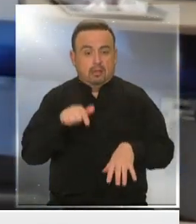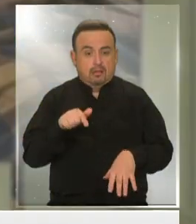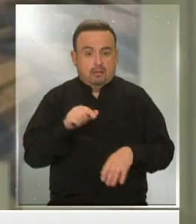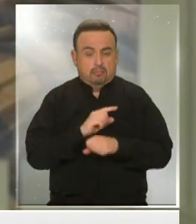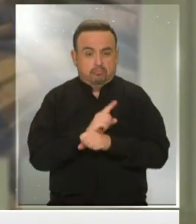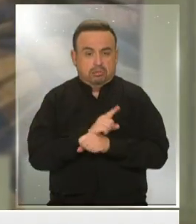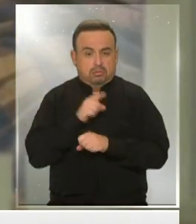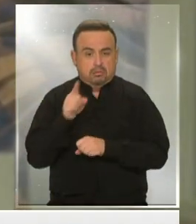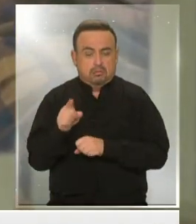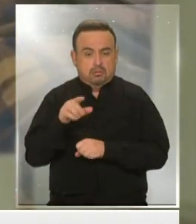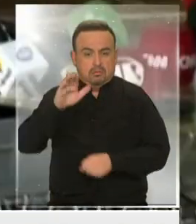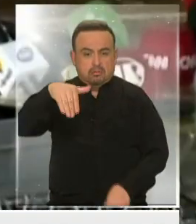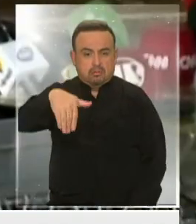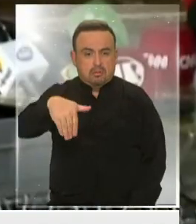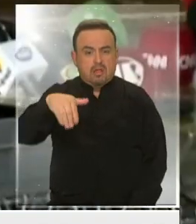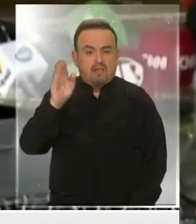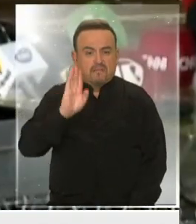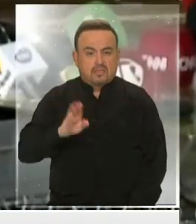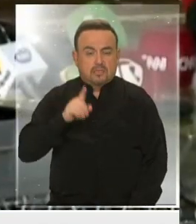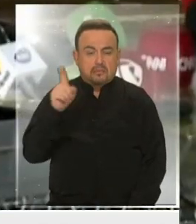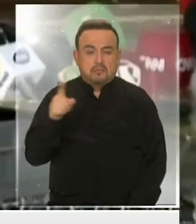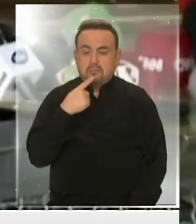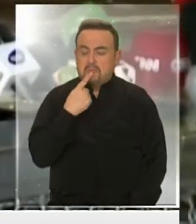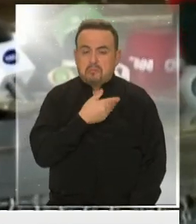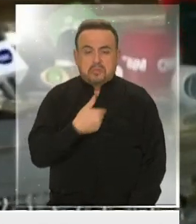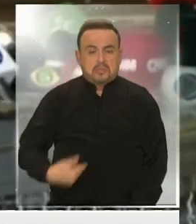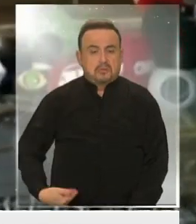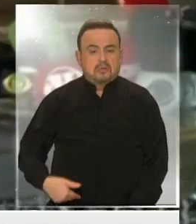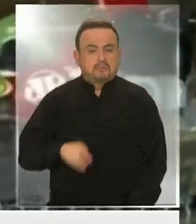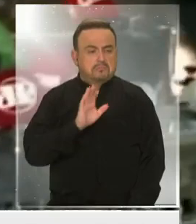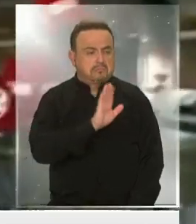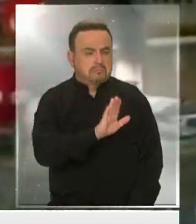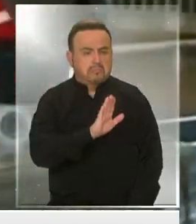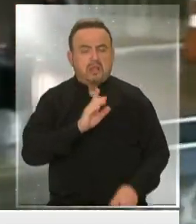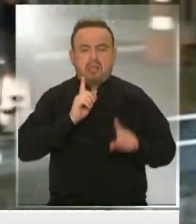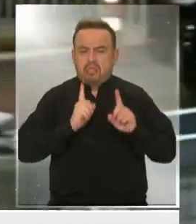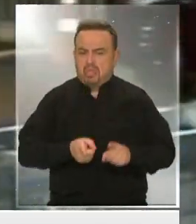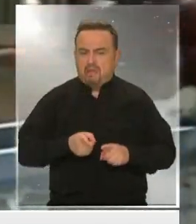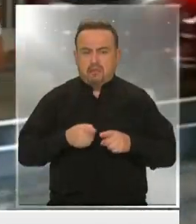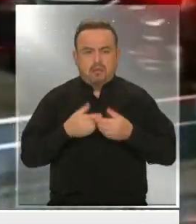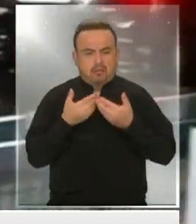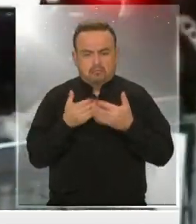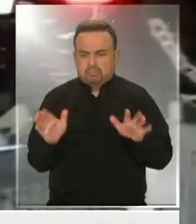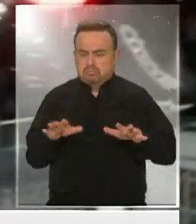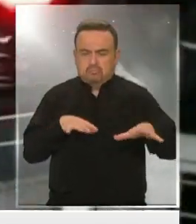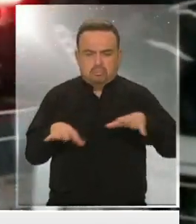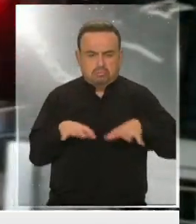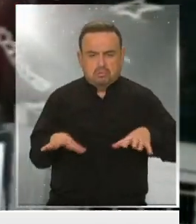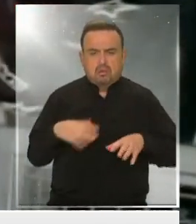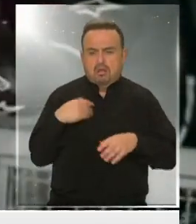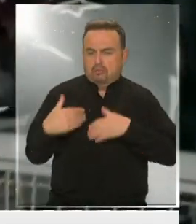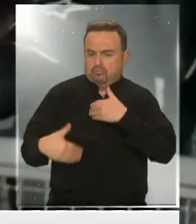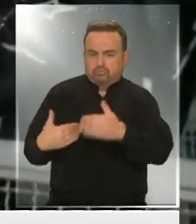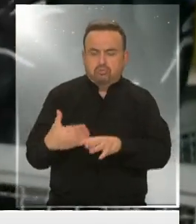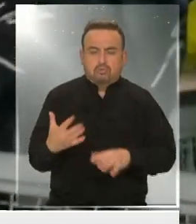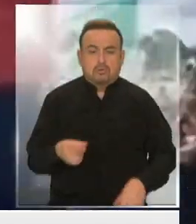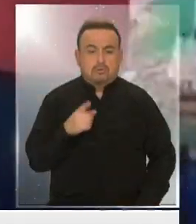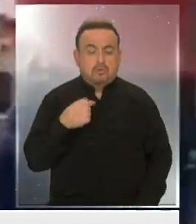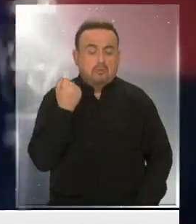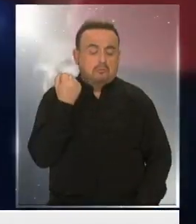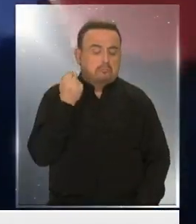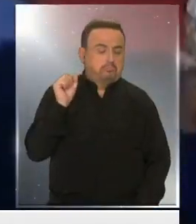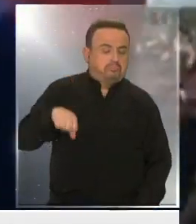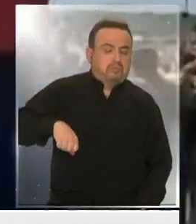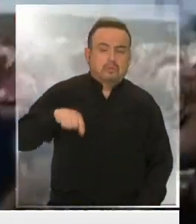en el gigante sudamericano, pero el mandatario insiste en que hay que mantener las actividades económicas en funcionamiento y ha ignorado las